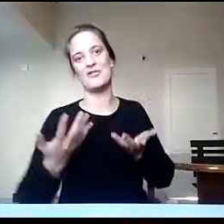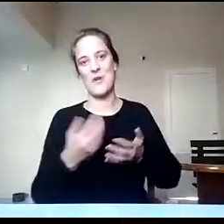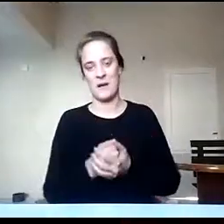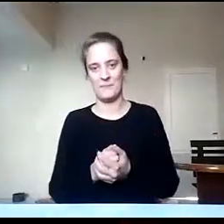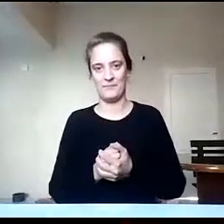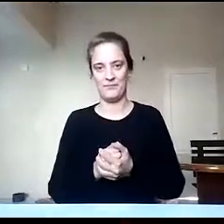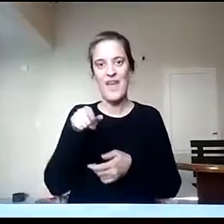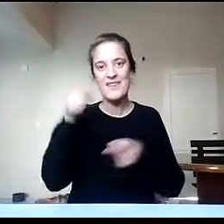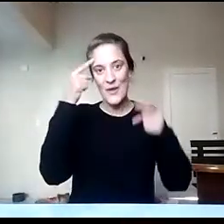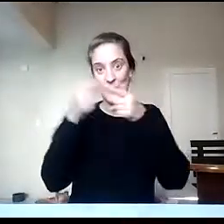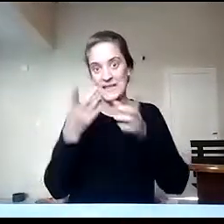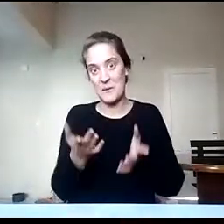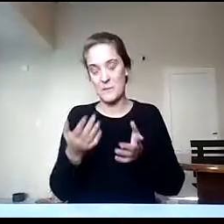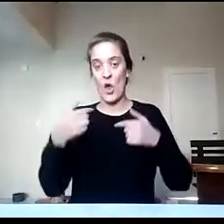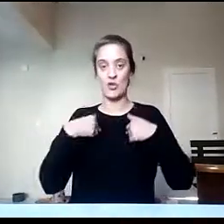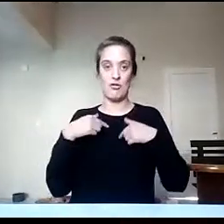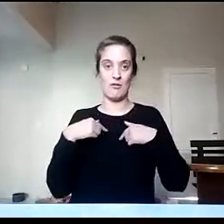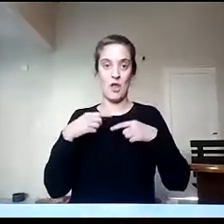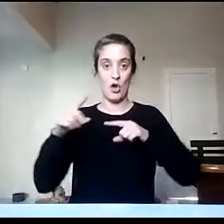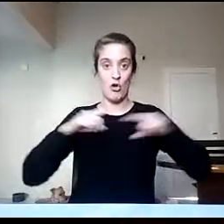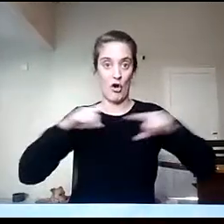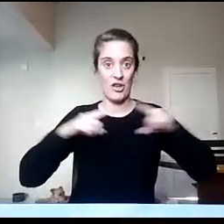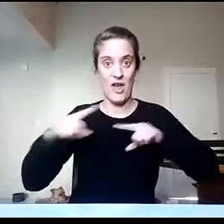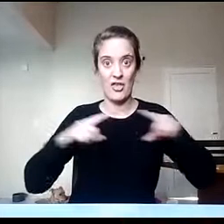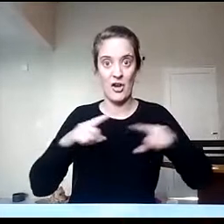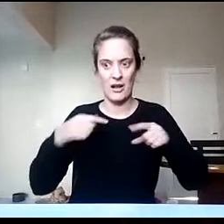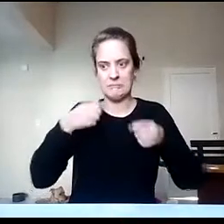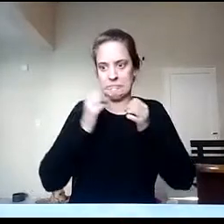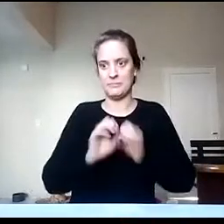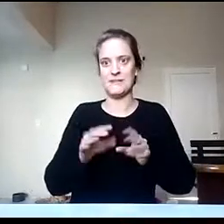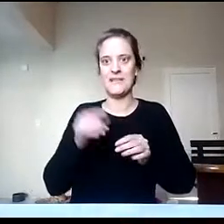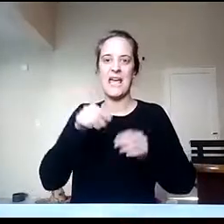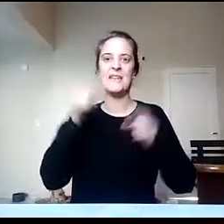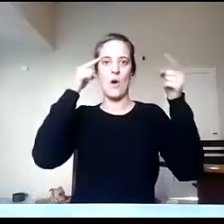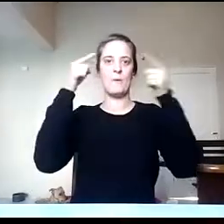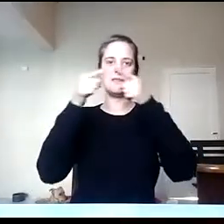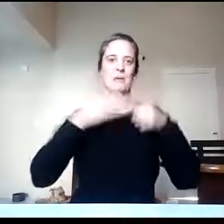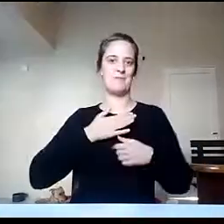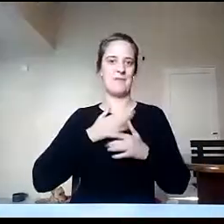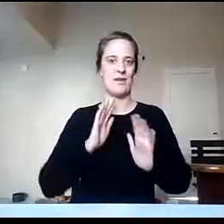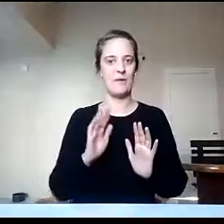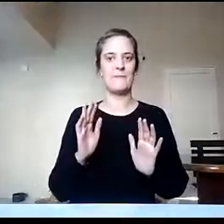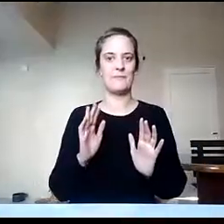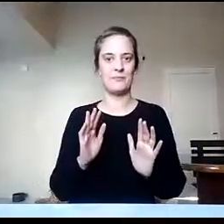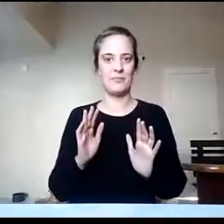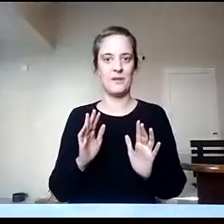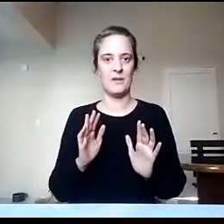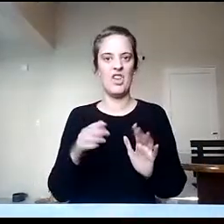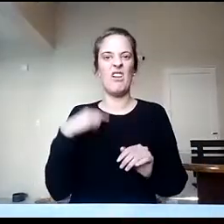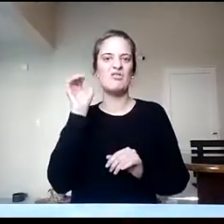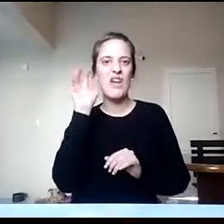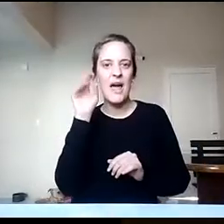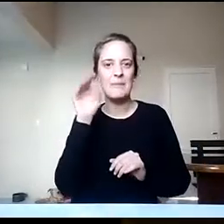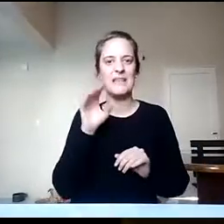Como coordinadora, cuando ingresé a la coordinación de la carrera, era uno de los objetivos que me plantee, esto de no quedarnos solamente con la